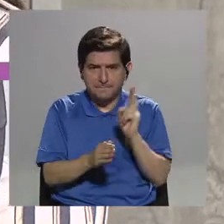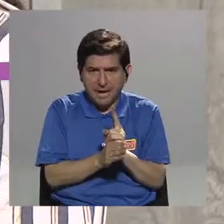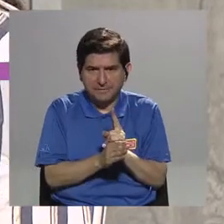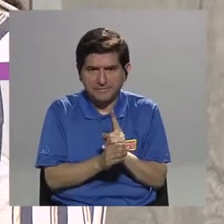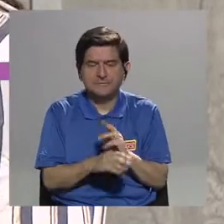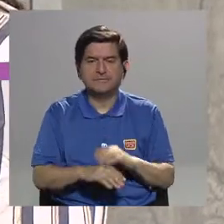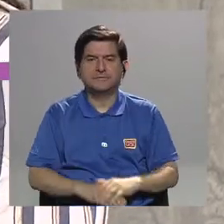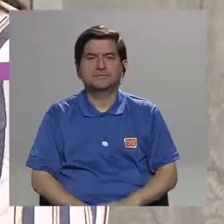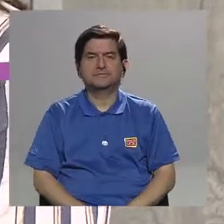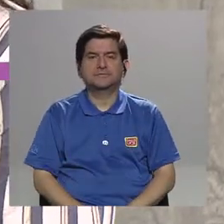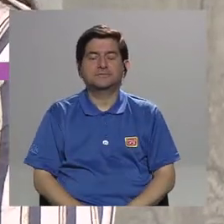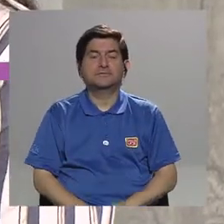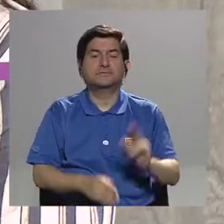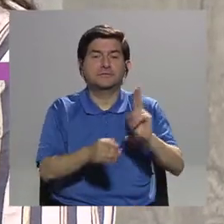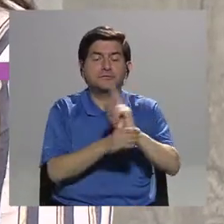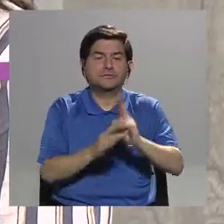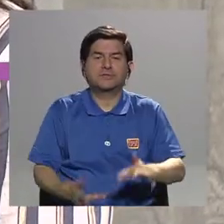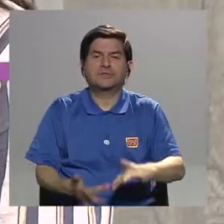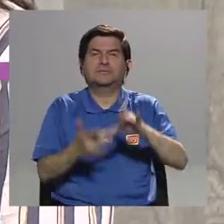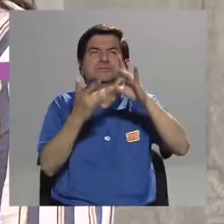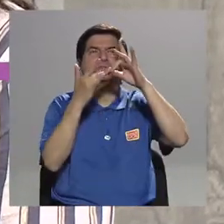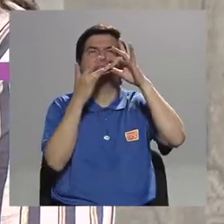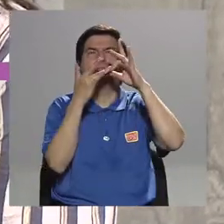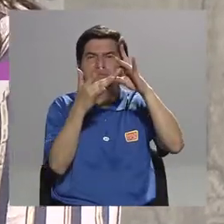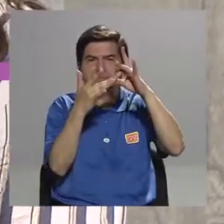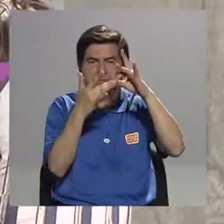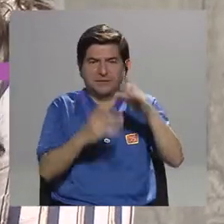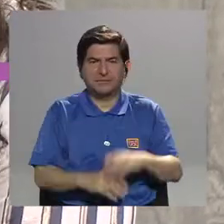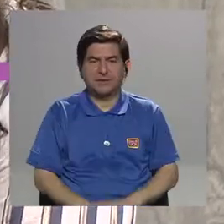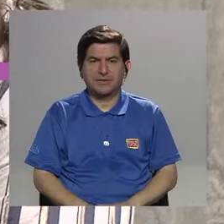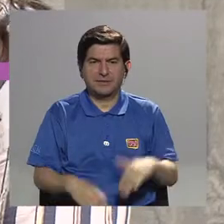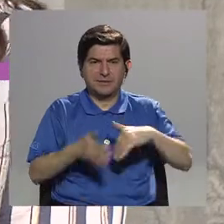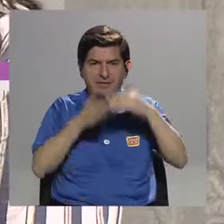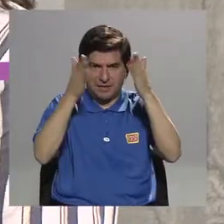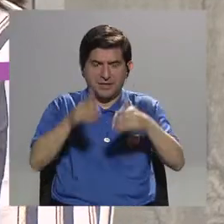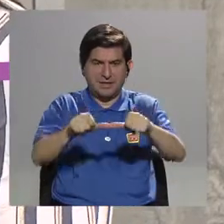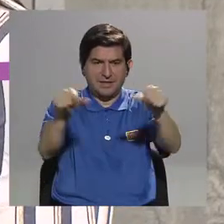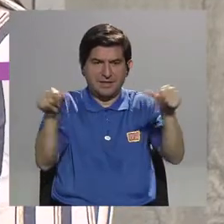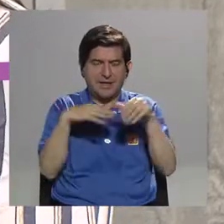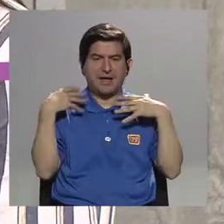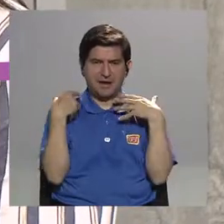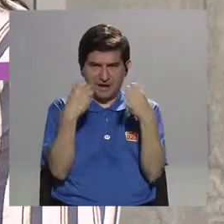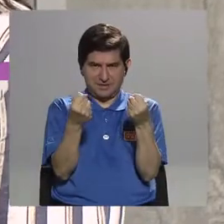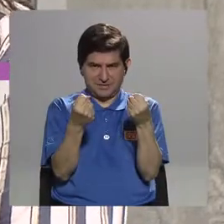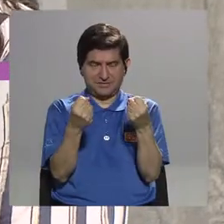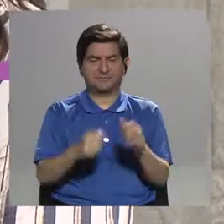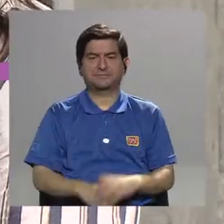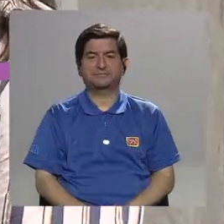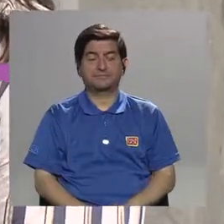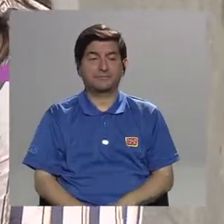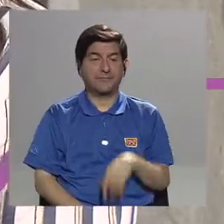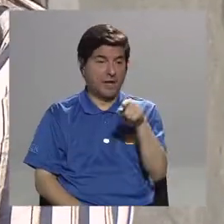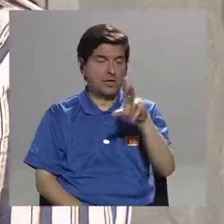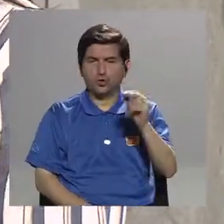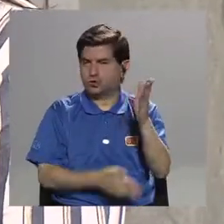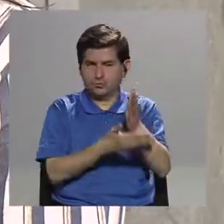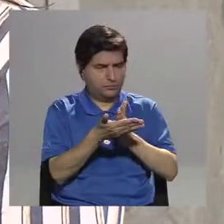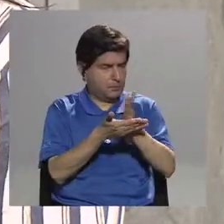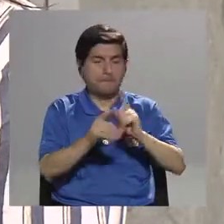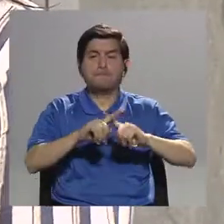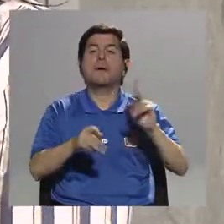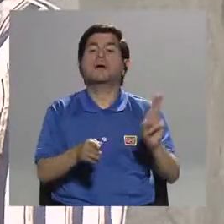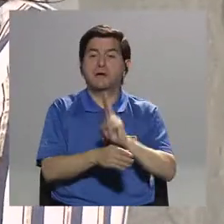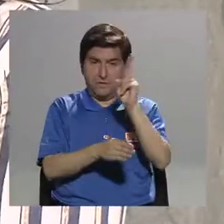uso y es utilizado principalmente por los estudiantes del área de la salud. Entonces, ellos no hacen